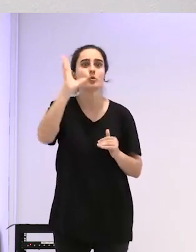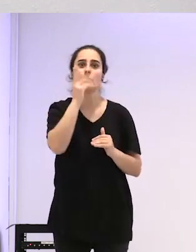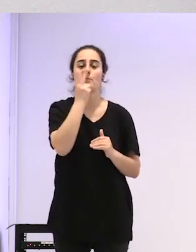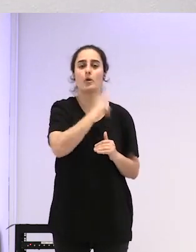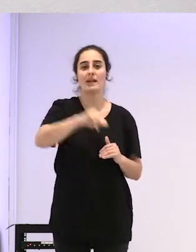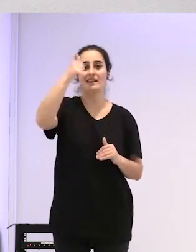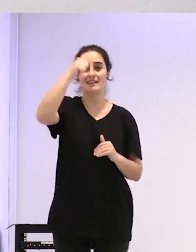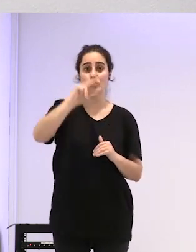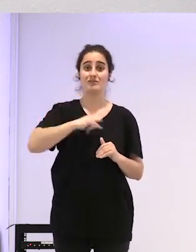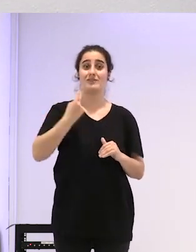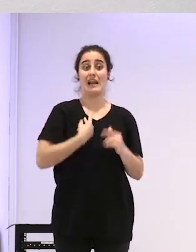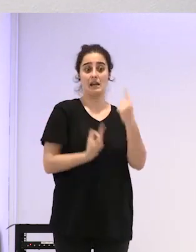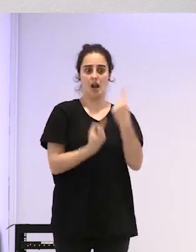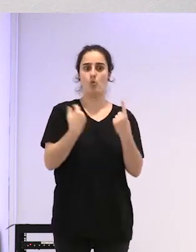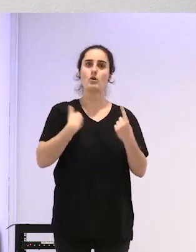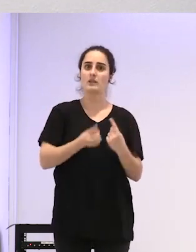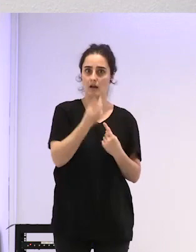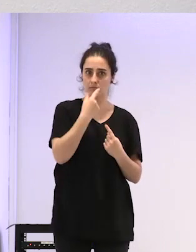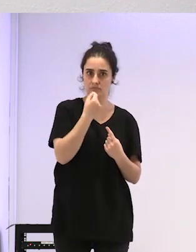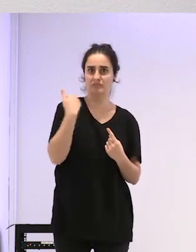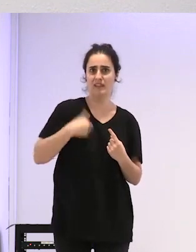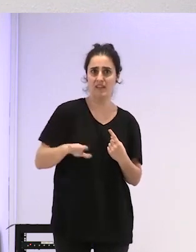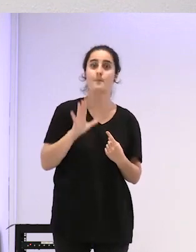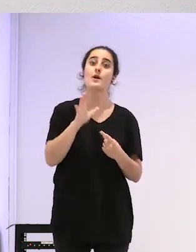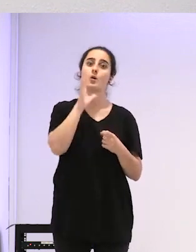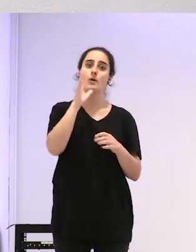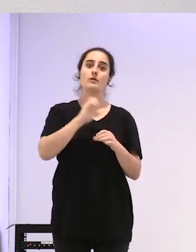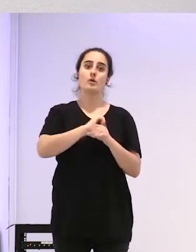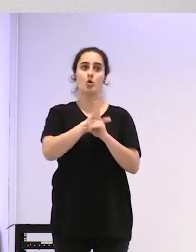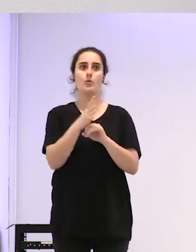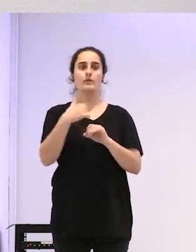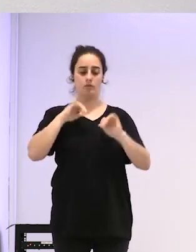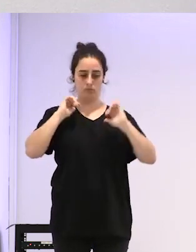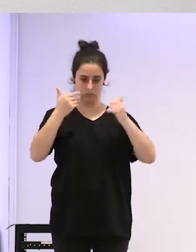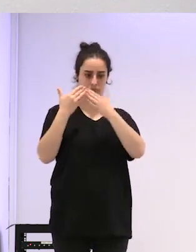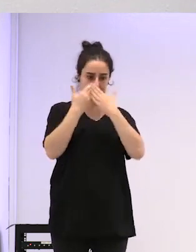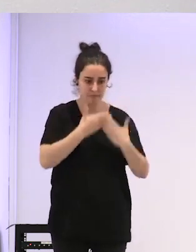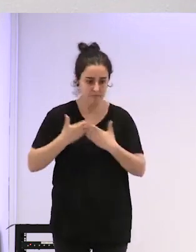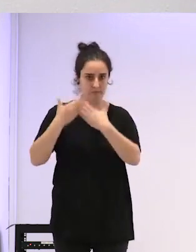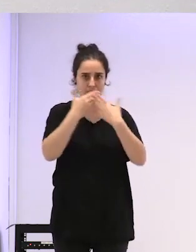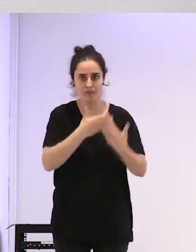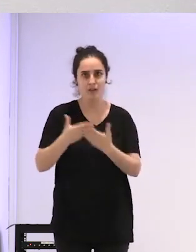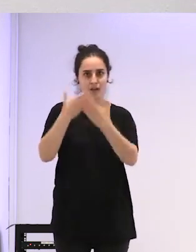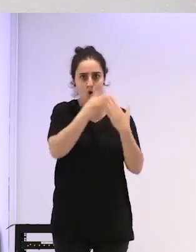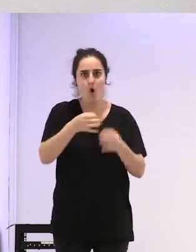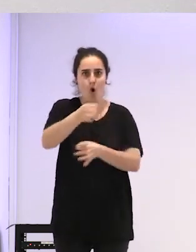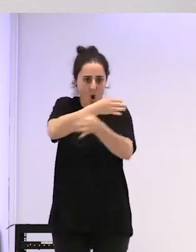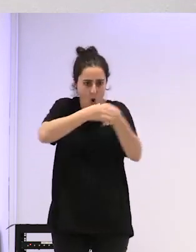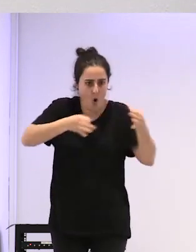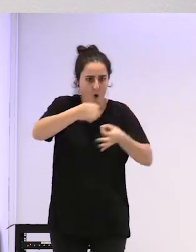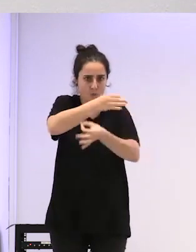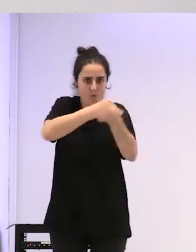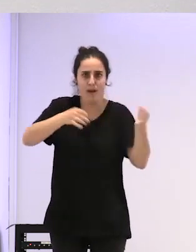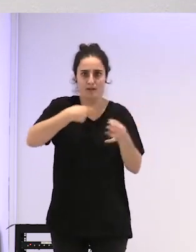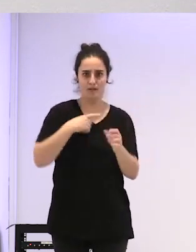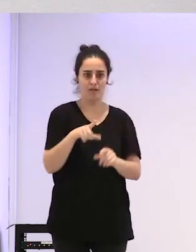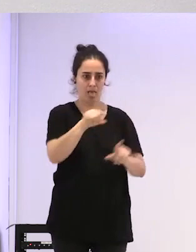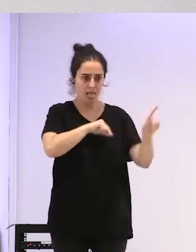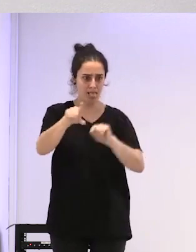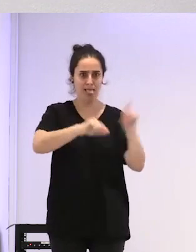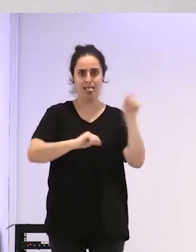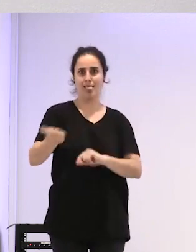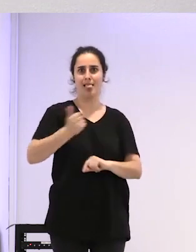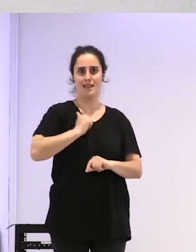esto fue producto de la COVID que le puse a estudiar muchas hormonas como una loca y encontré estas posibilidades